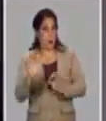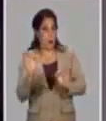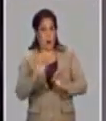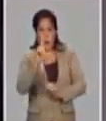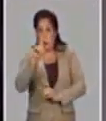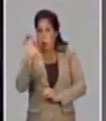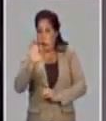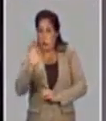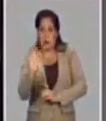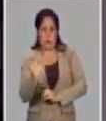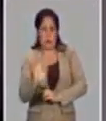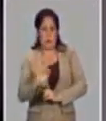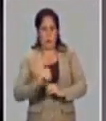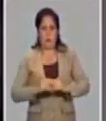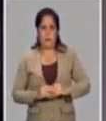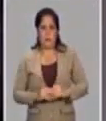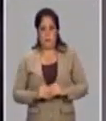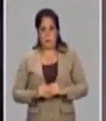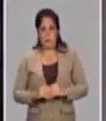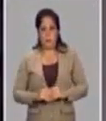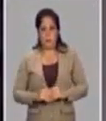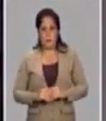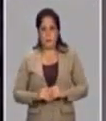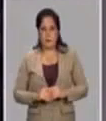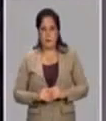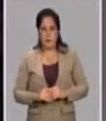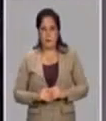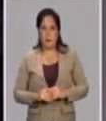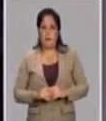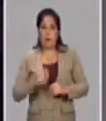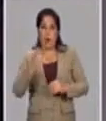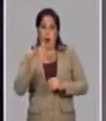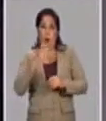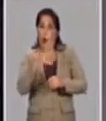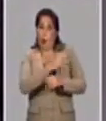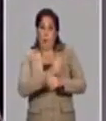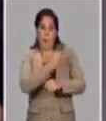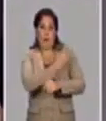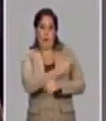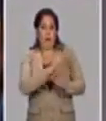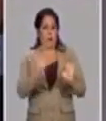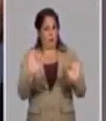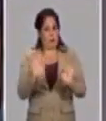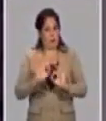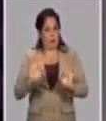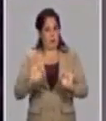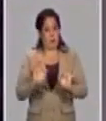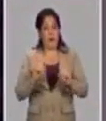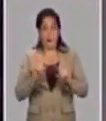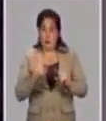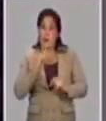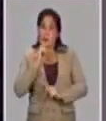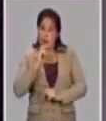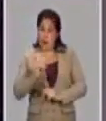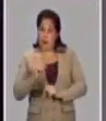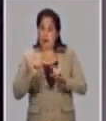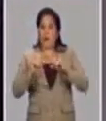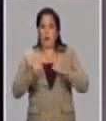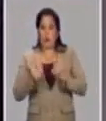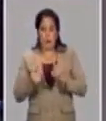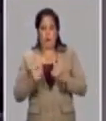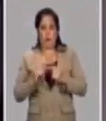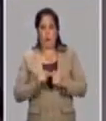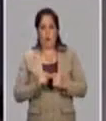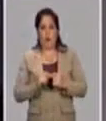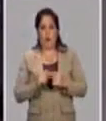que aún no llegamos ni al 1% de la población mundial que ya esté vacunado. Esto es un desafío enorme porque, en fin de